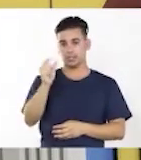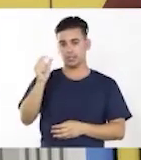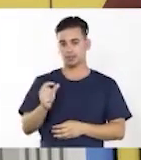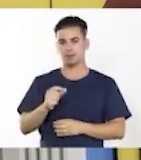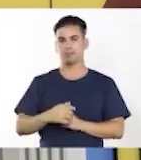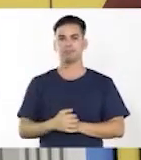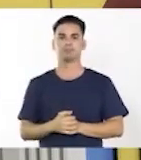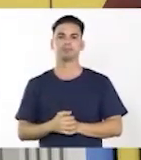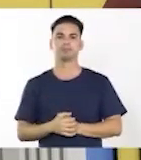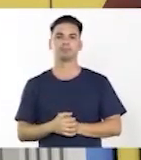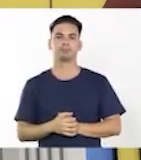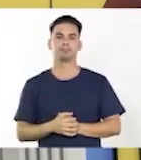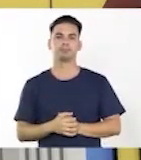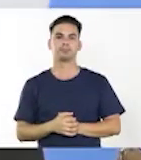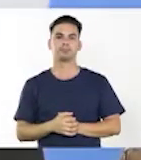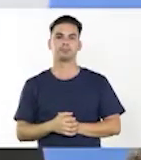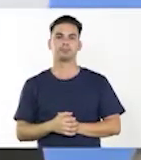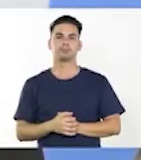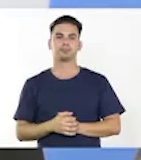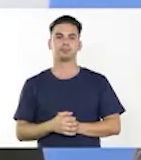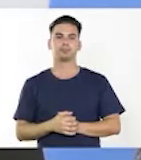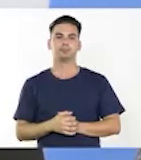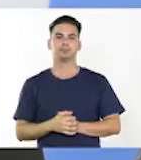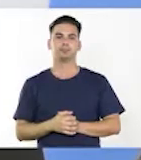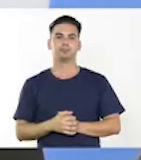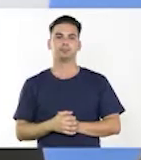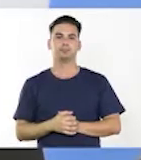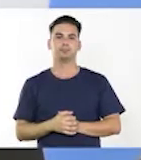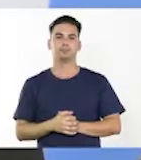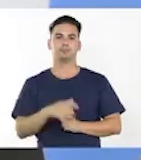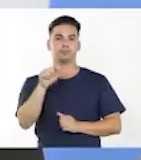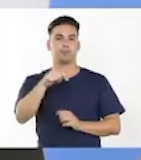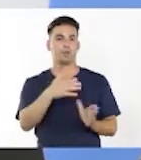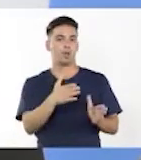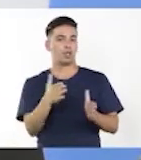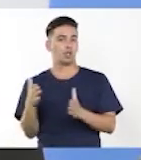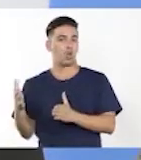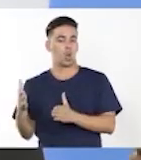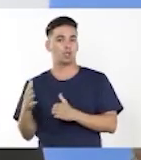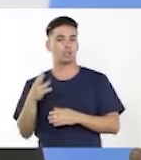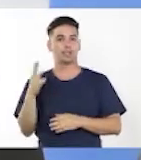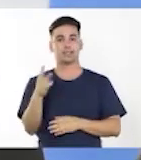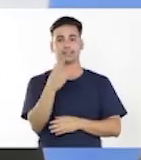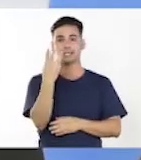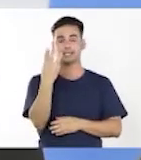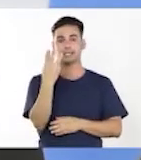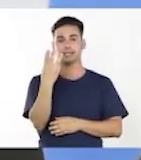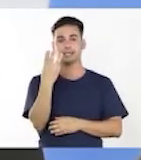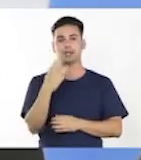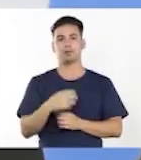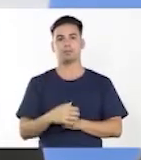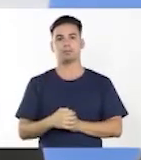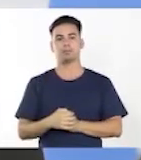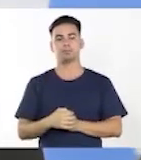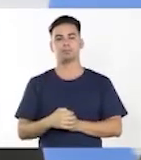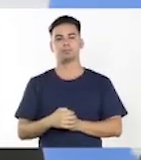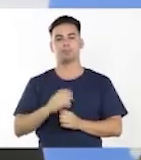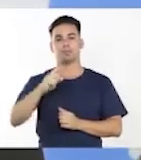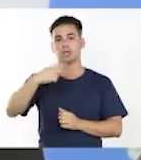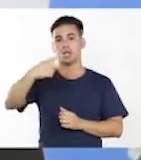de los personajes secundarios. Pasemos entonces a tercero,